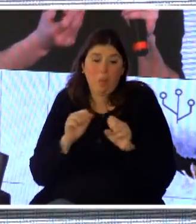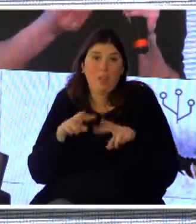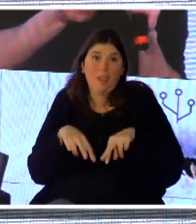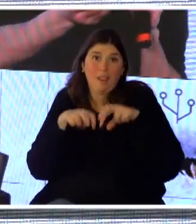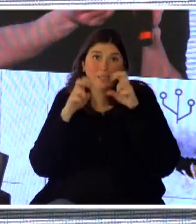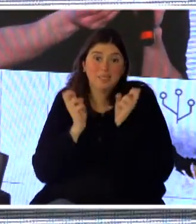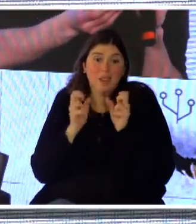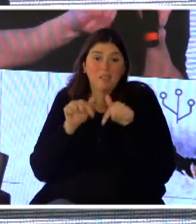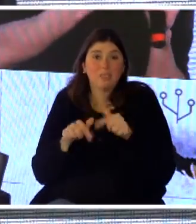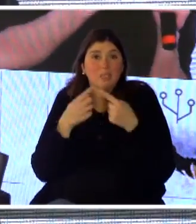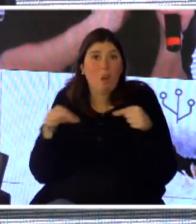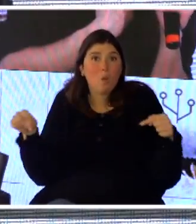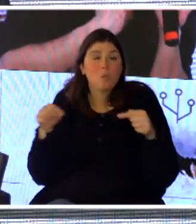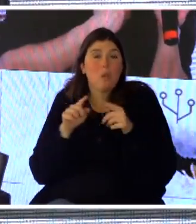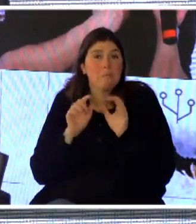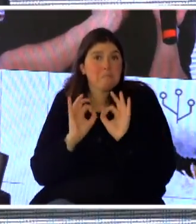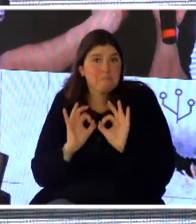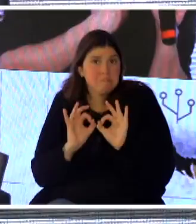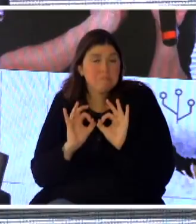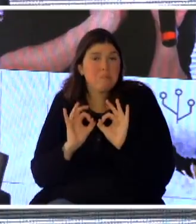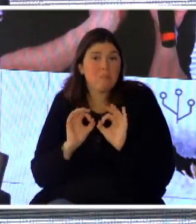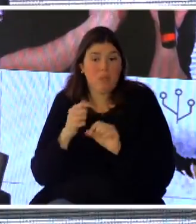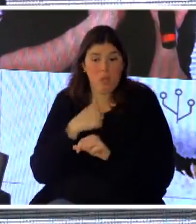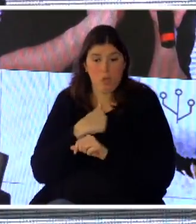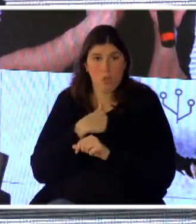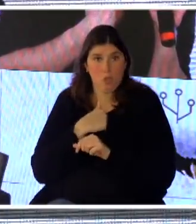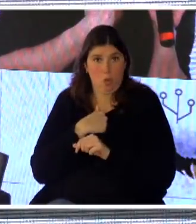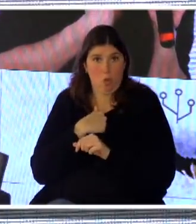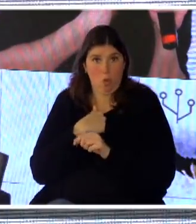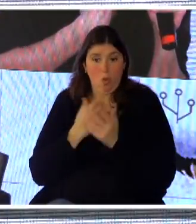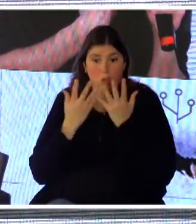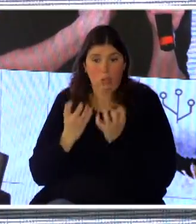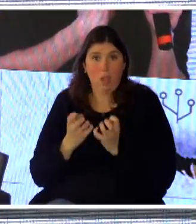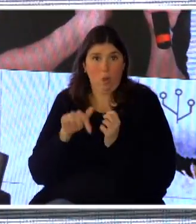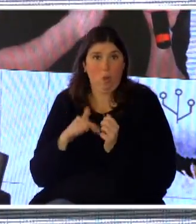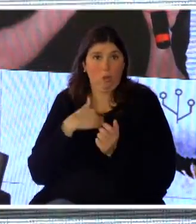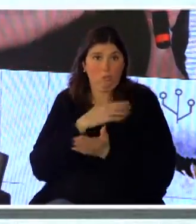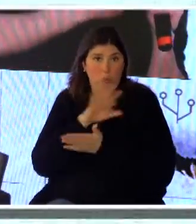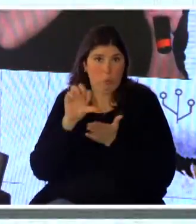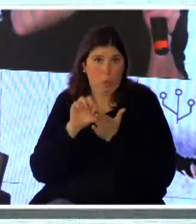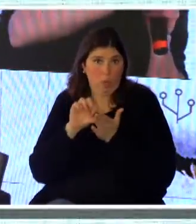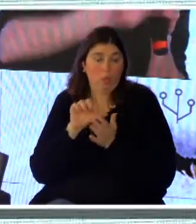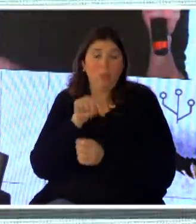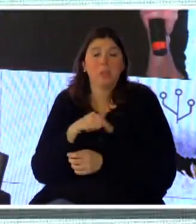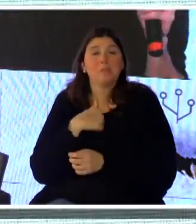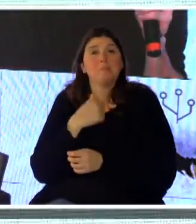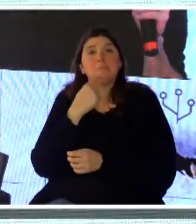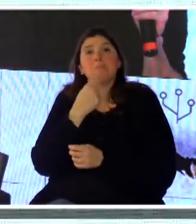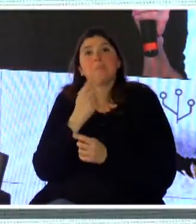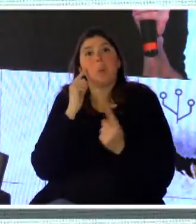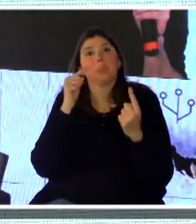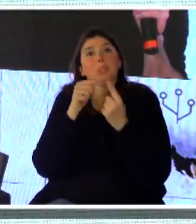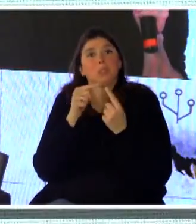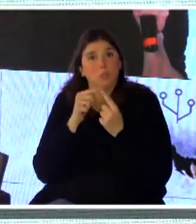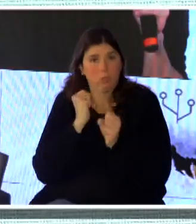cosas que están pasando son las cosas que yo quiero que pasen, los objetivos para los cuales estamos